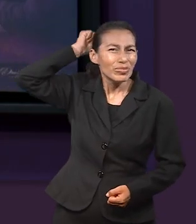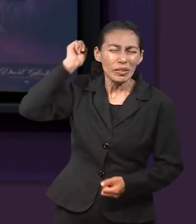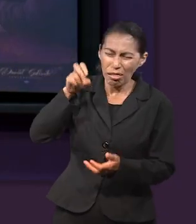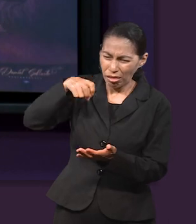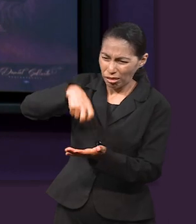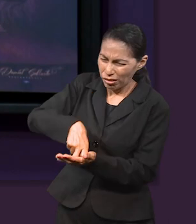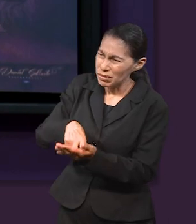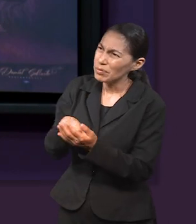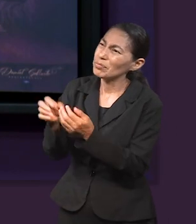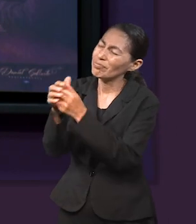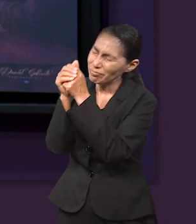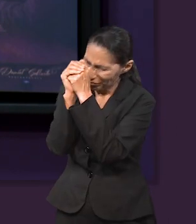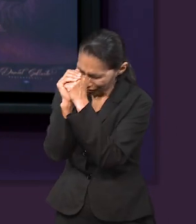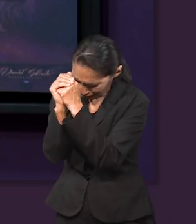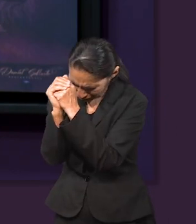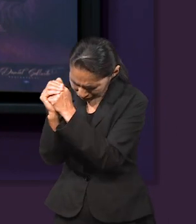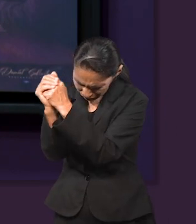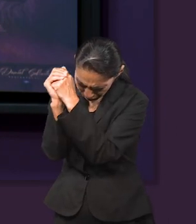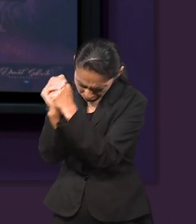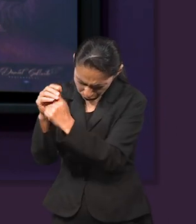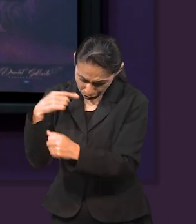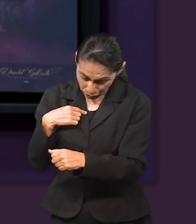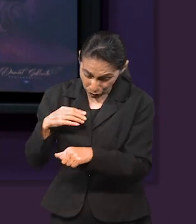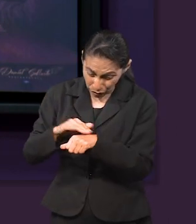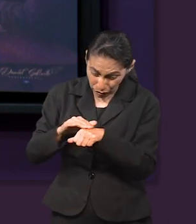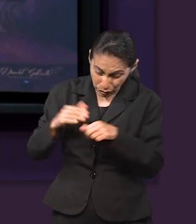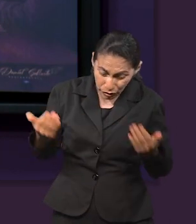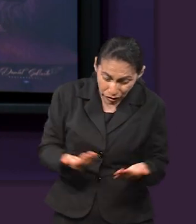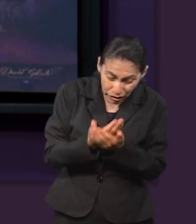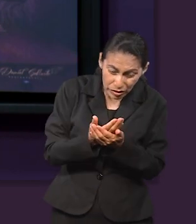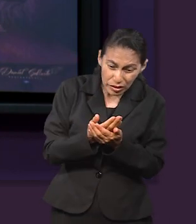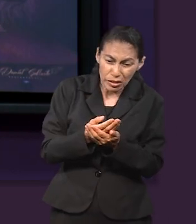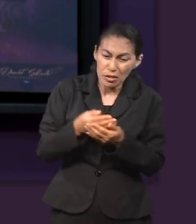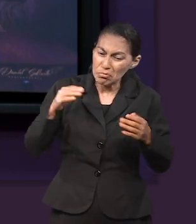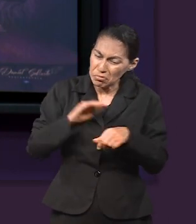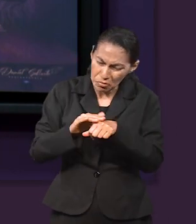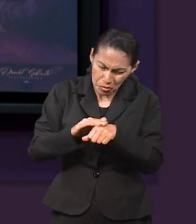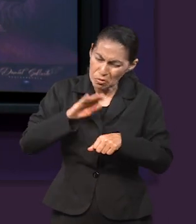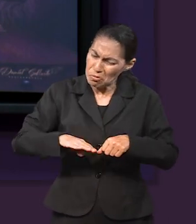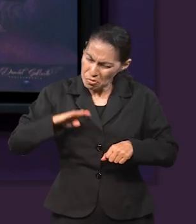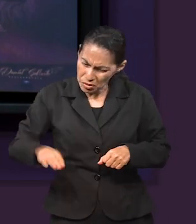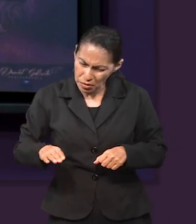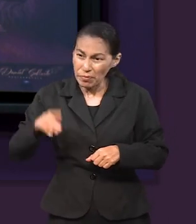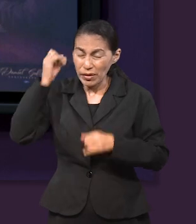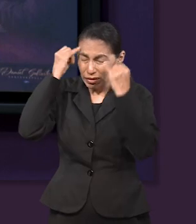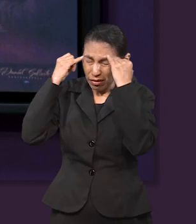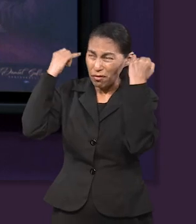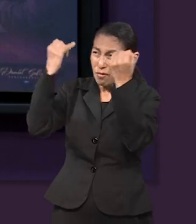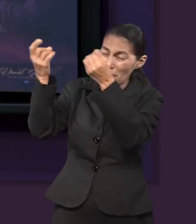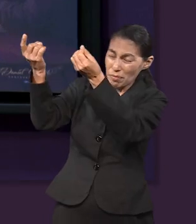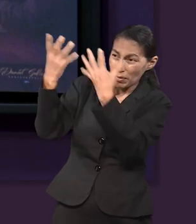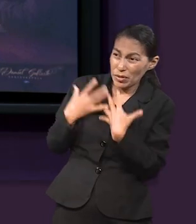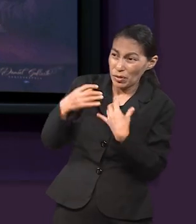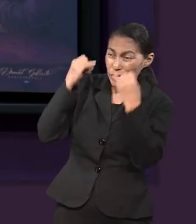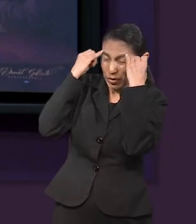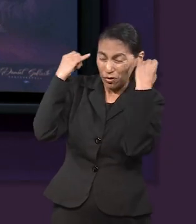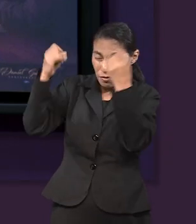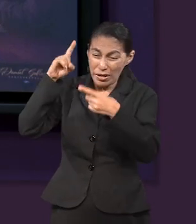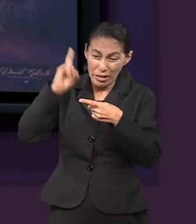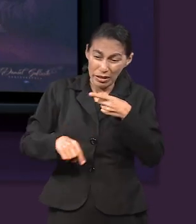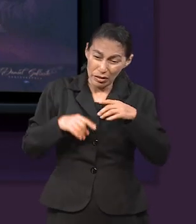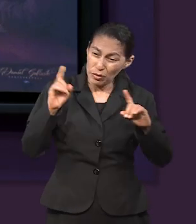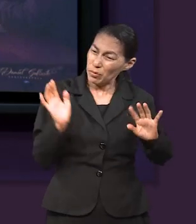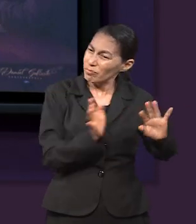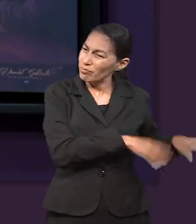y rasuró su cabeza, y se postró en tierra y adoró. Y dijo, desnudo salí del vientre de mi madre, y desnudo volveré allá.